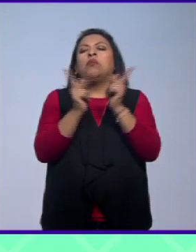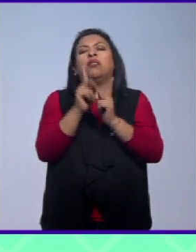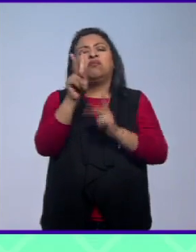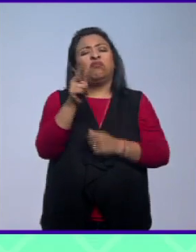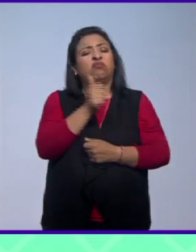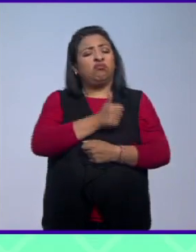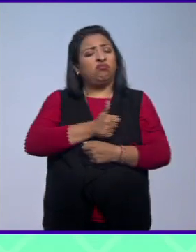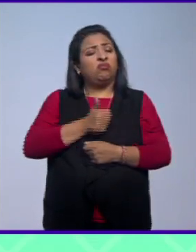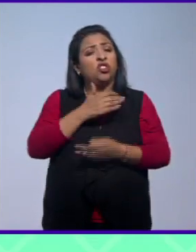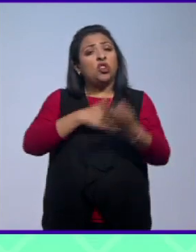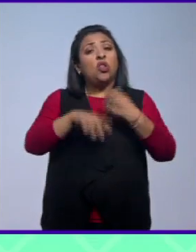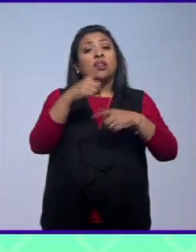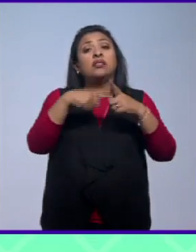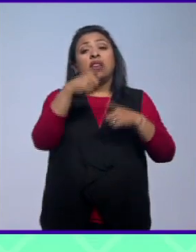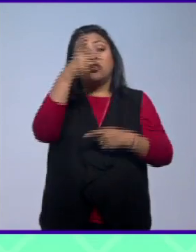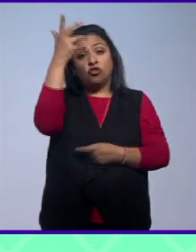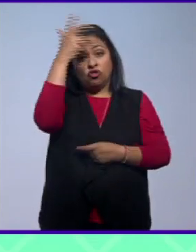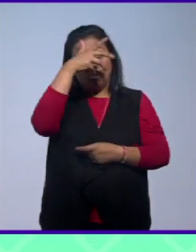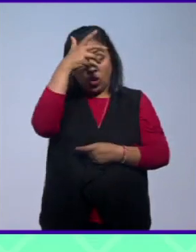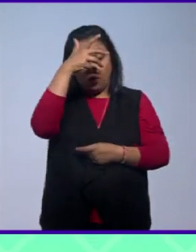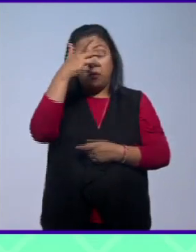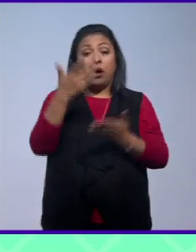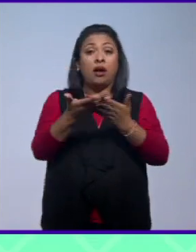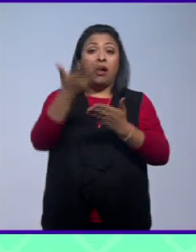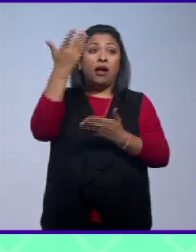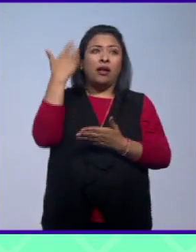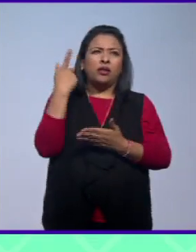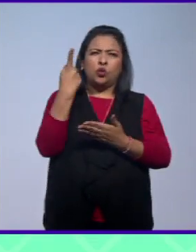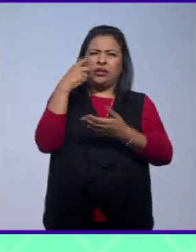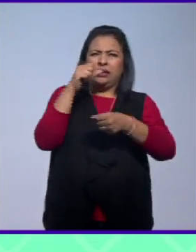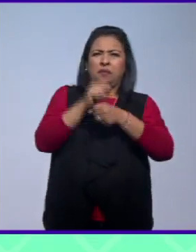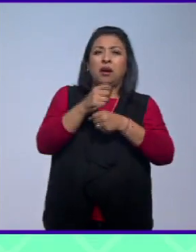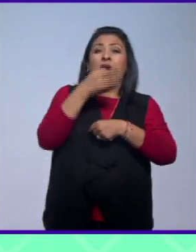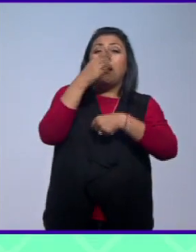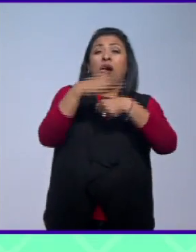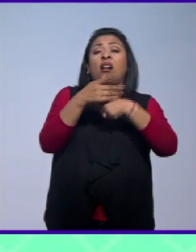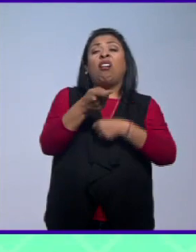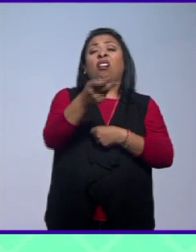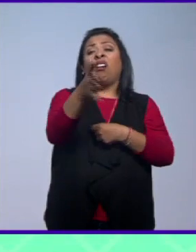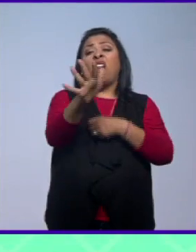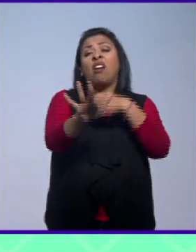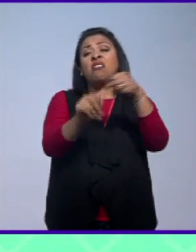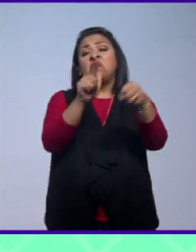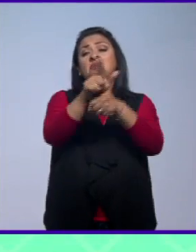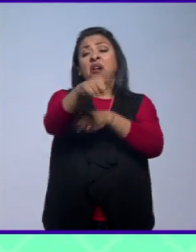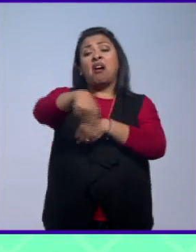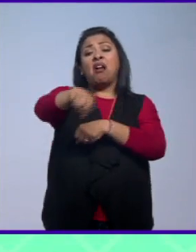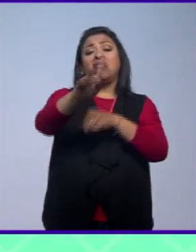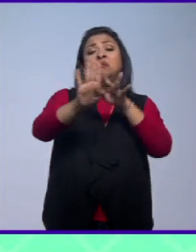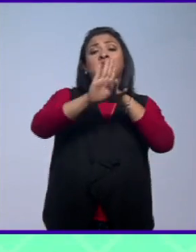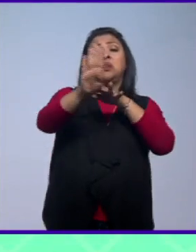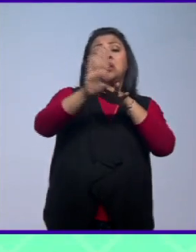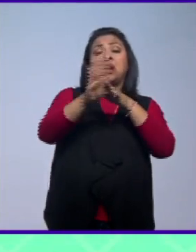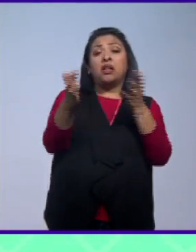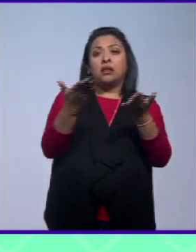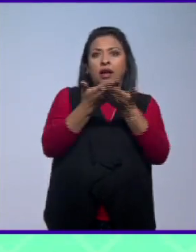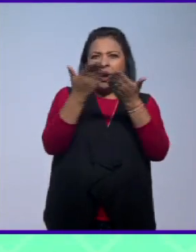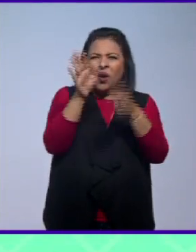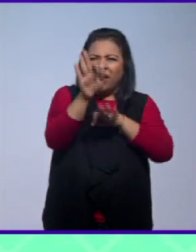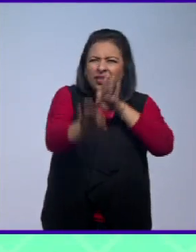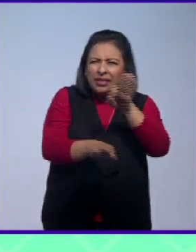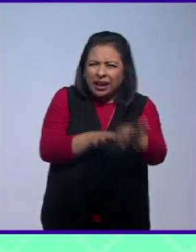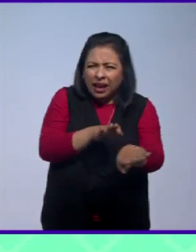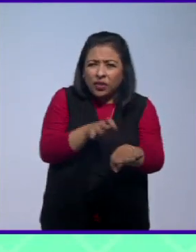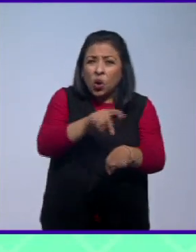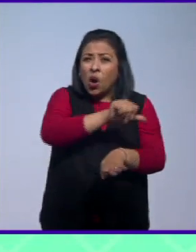todas ellas propiciadas por Donald Trump desde que hace unas semanas llamó animales a los migrantes y ahora el trato que estamos viendo que se